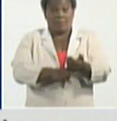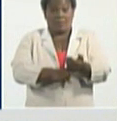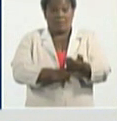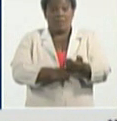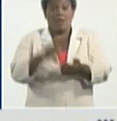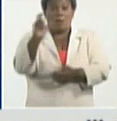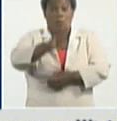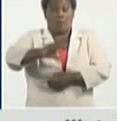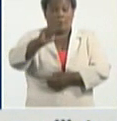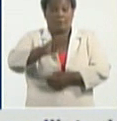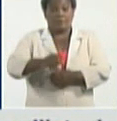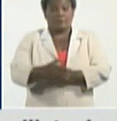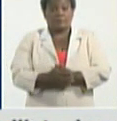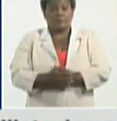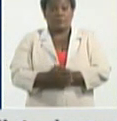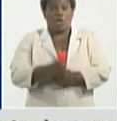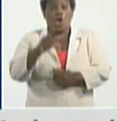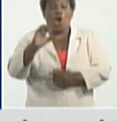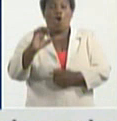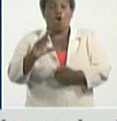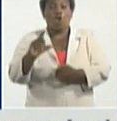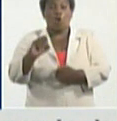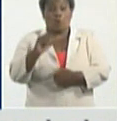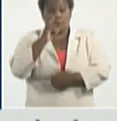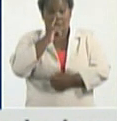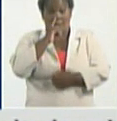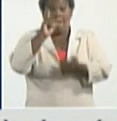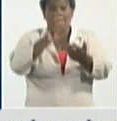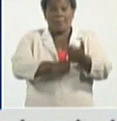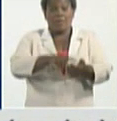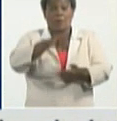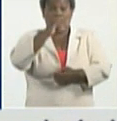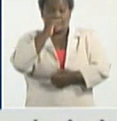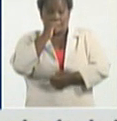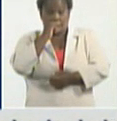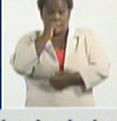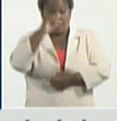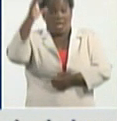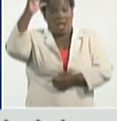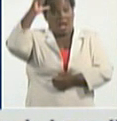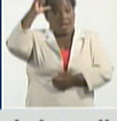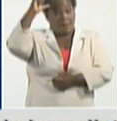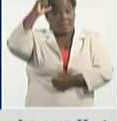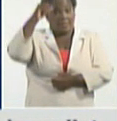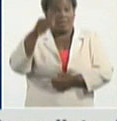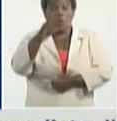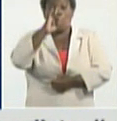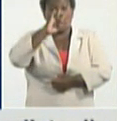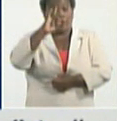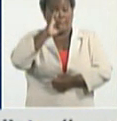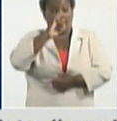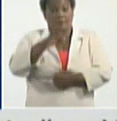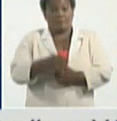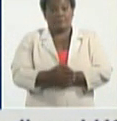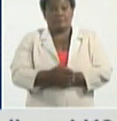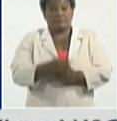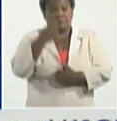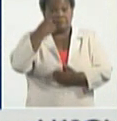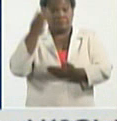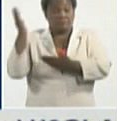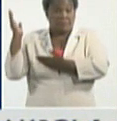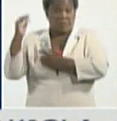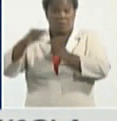de Camagüey, Colón, Pedro Betancur, Calimete, y Unión de Rey. Como pueden ver,